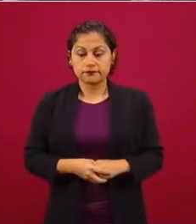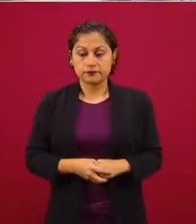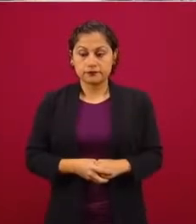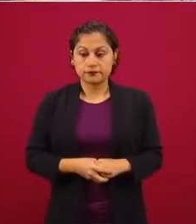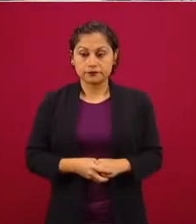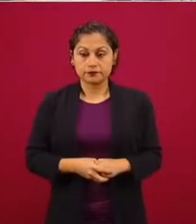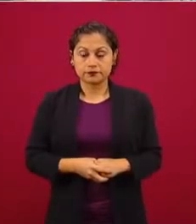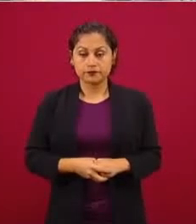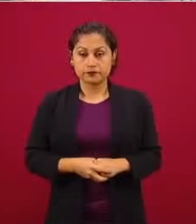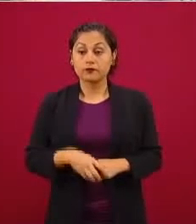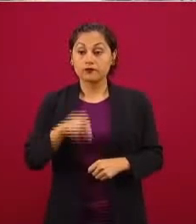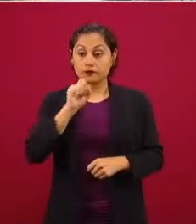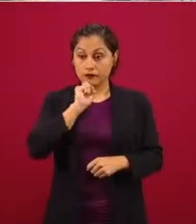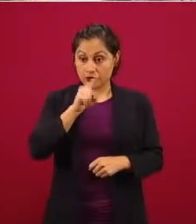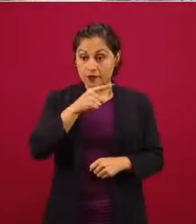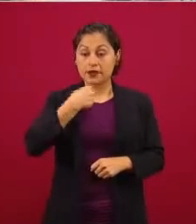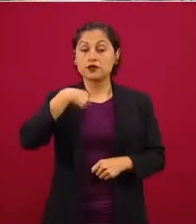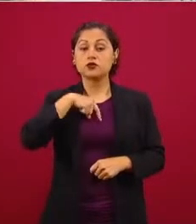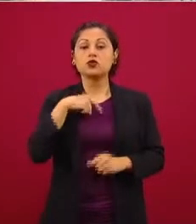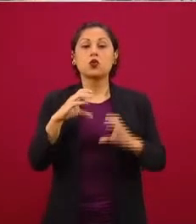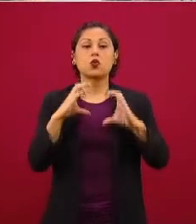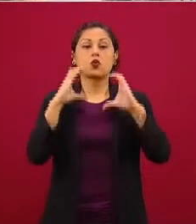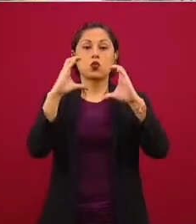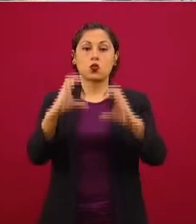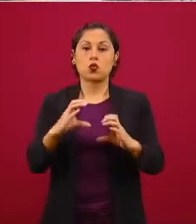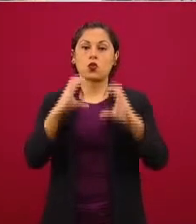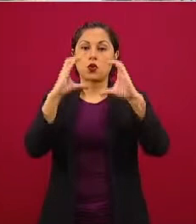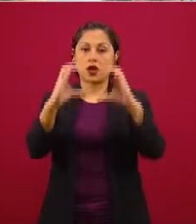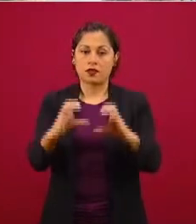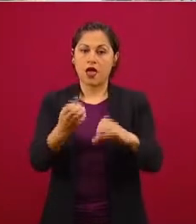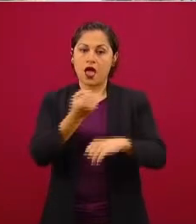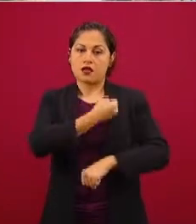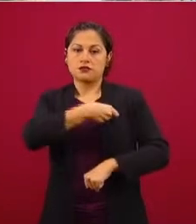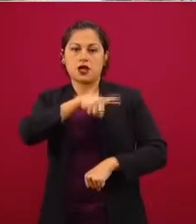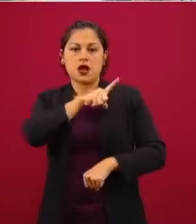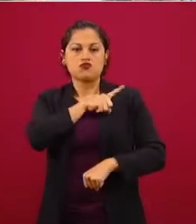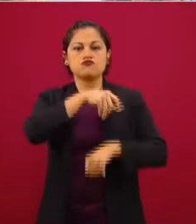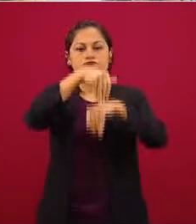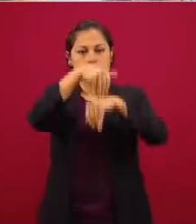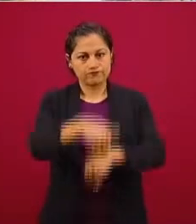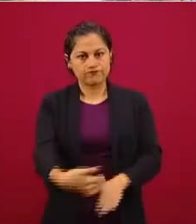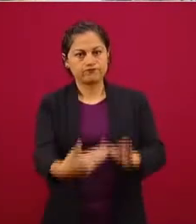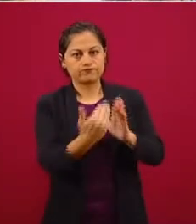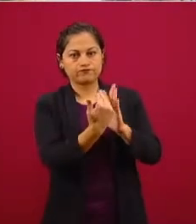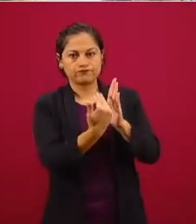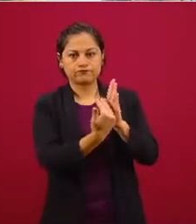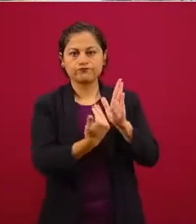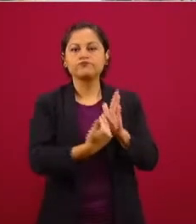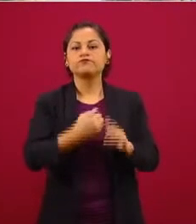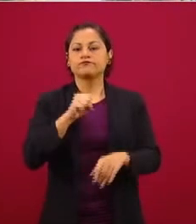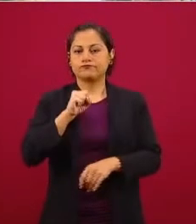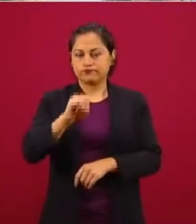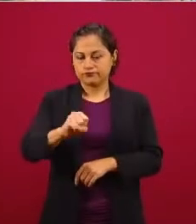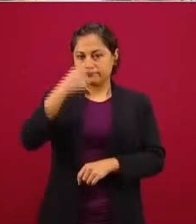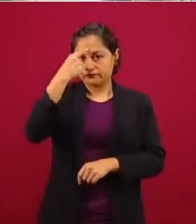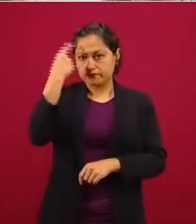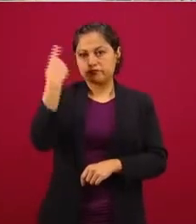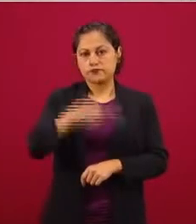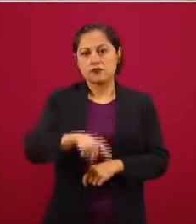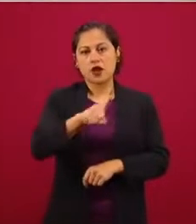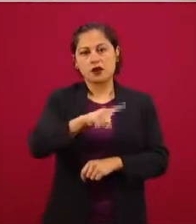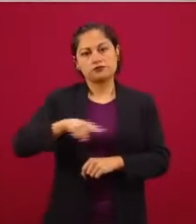cuidando, teniendo todas las medidas de prevención en materia de salud para que este operativo llegue a buen fin.